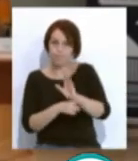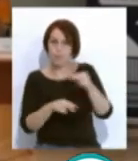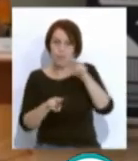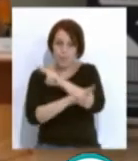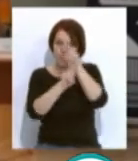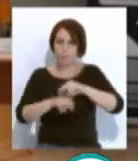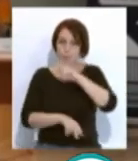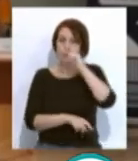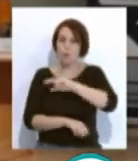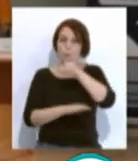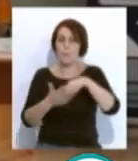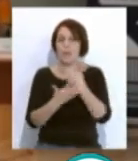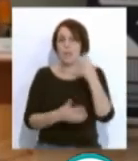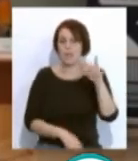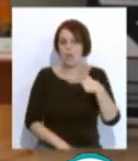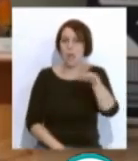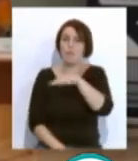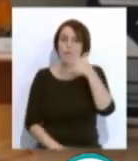que se celebrará en Francia.